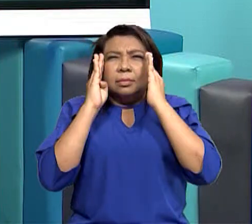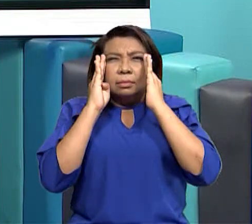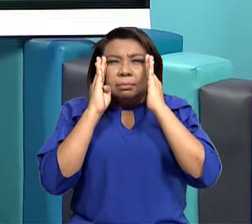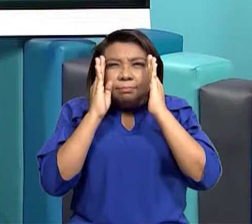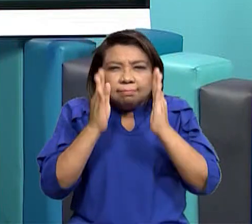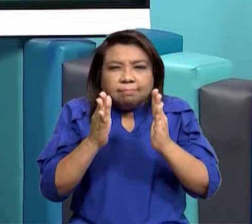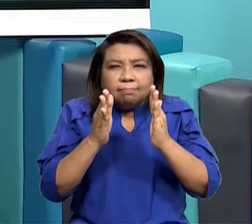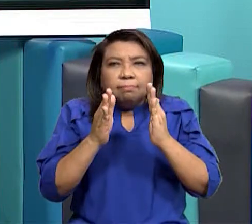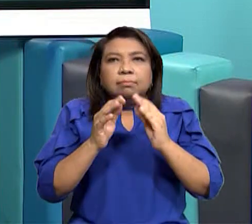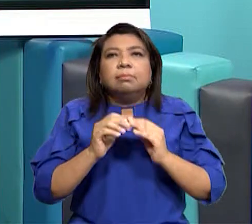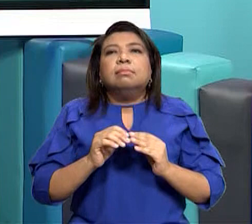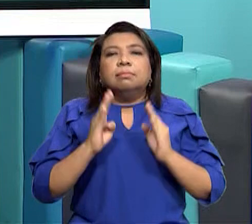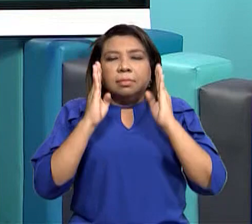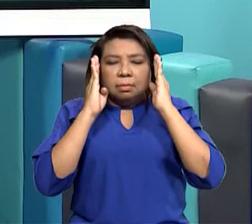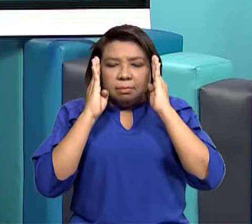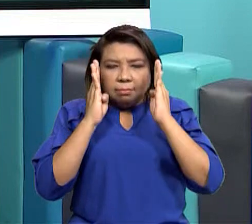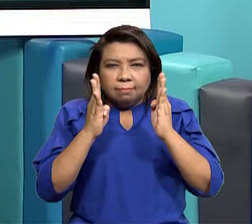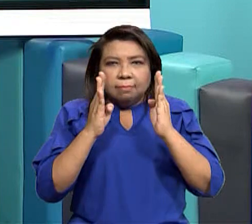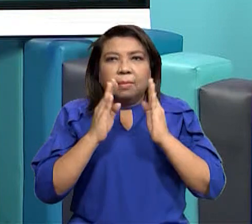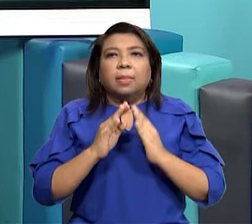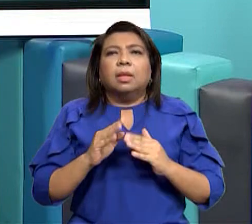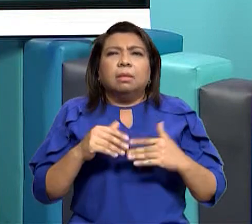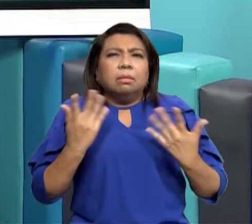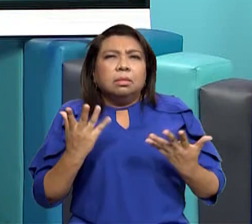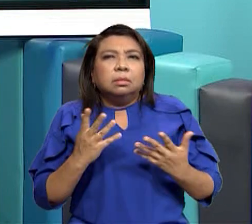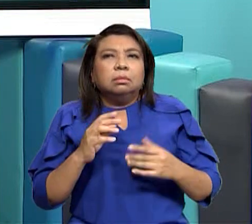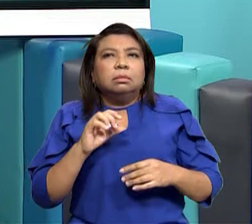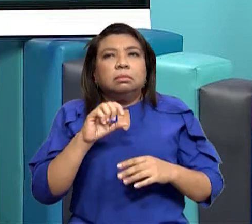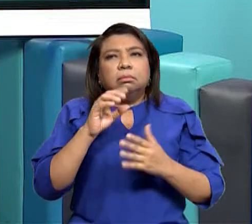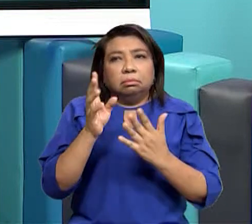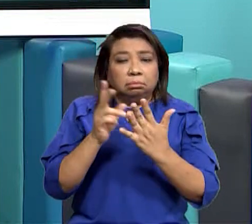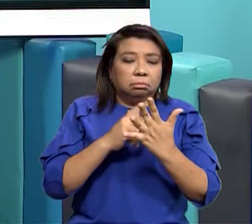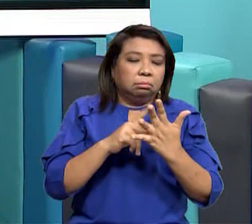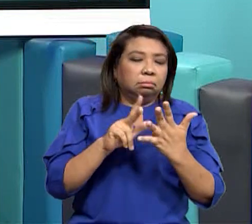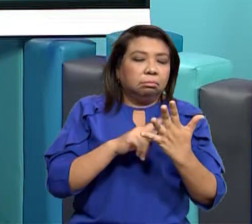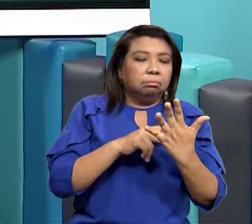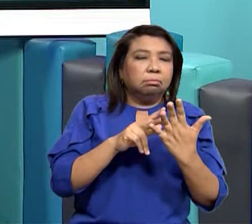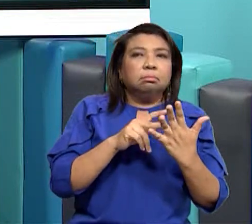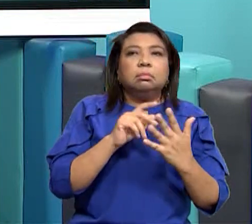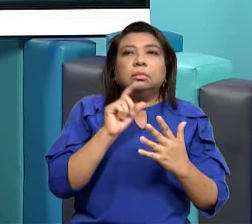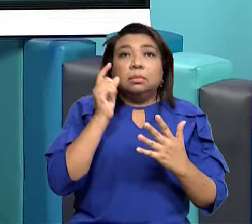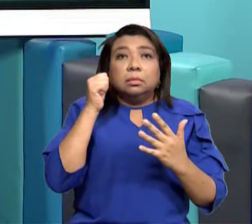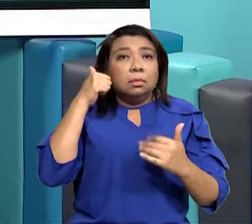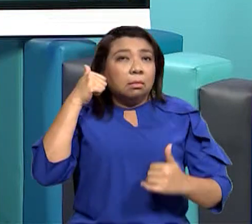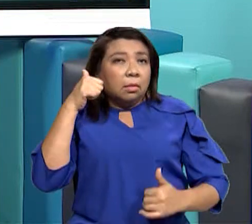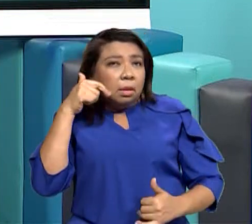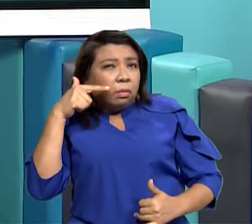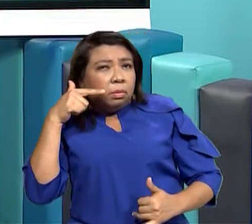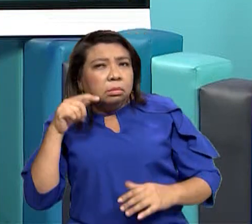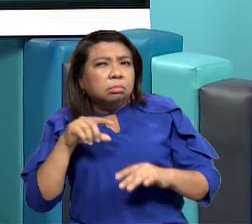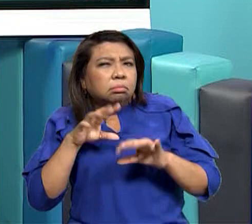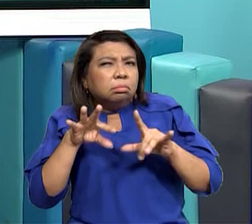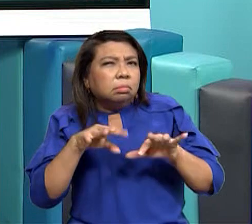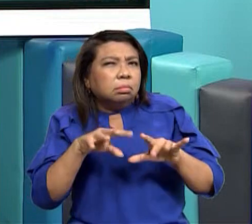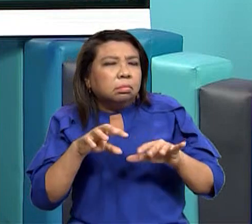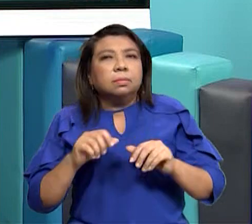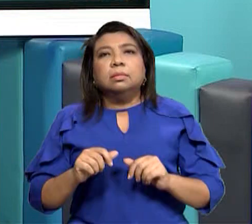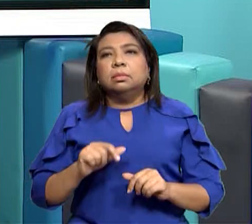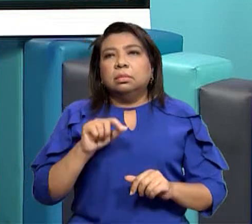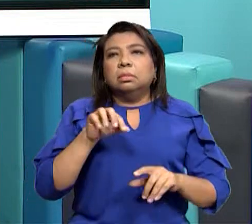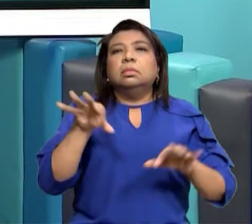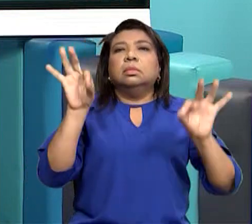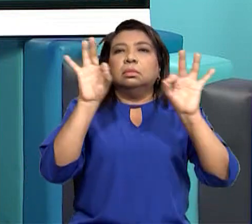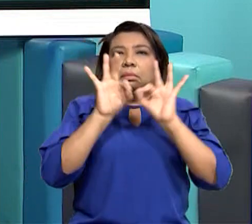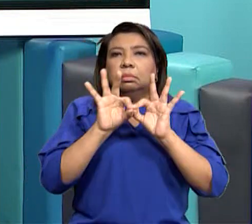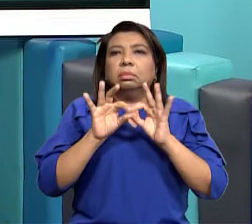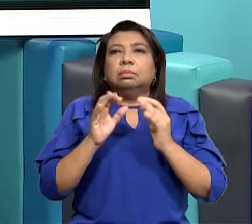O como podemos manejar ese dispositivo Que de repente no sé O no tengo ese dominio Me cuesta un poquito Esa es una maestra También